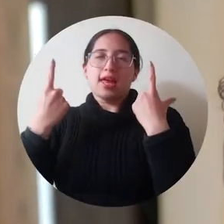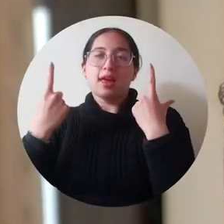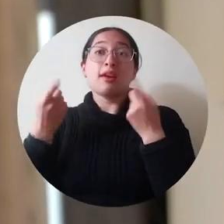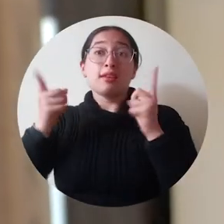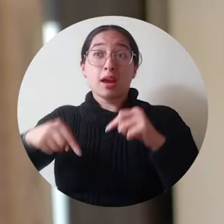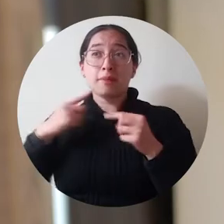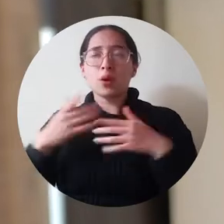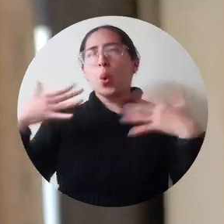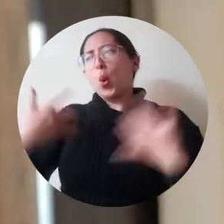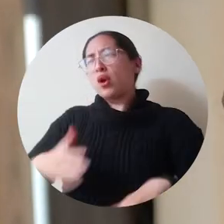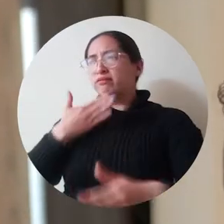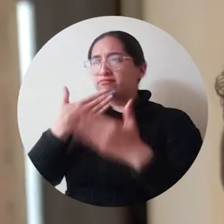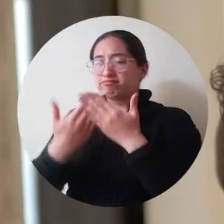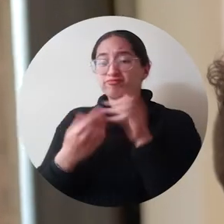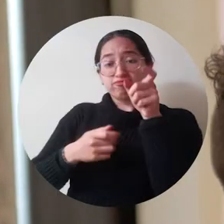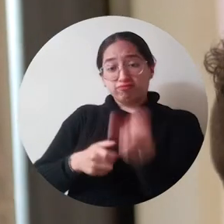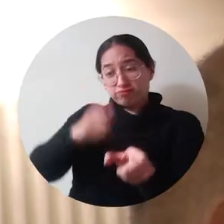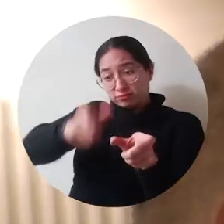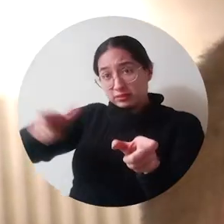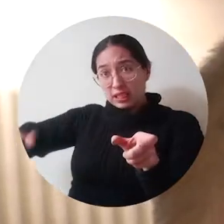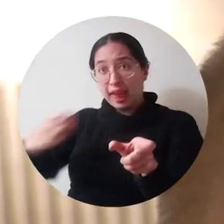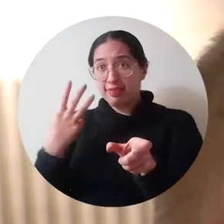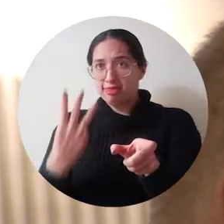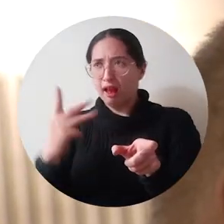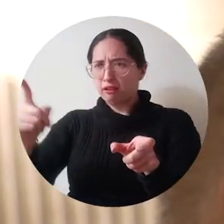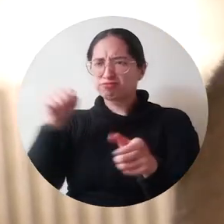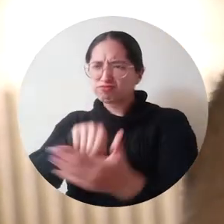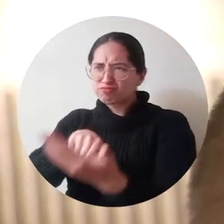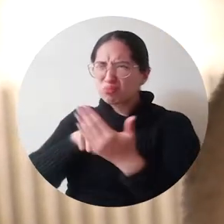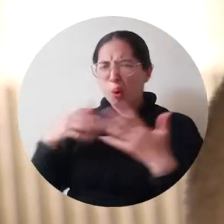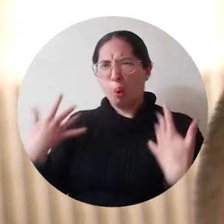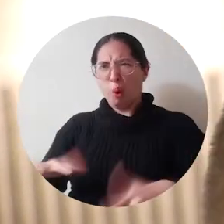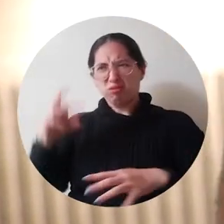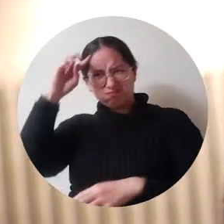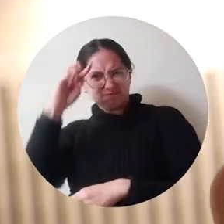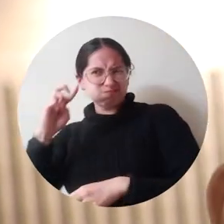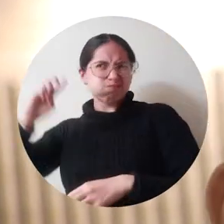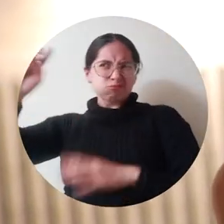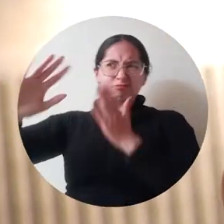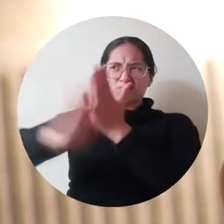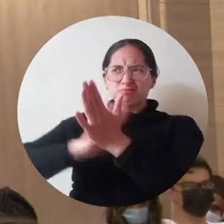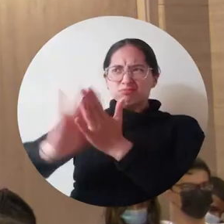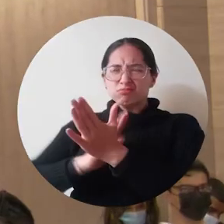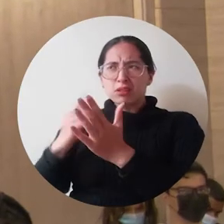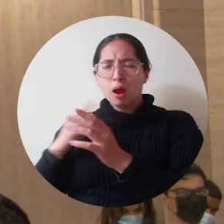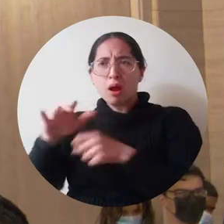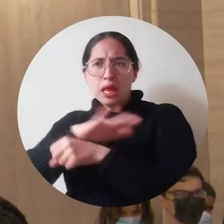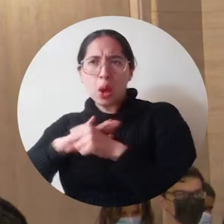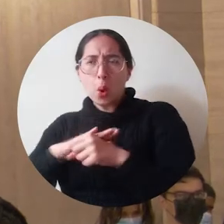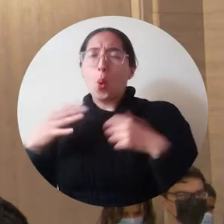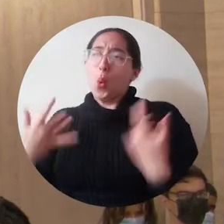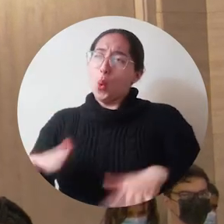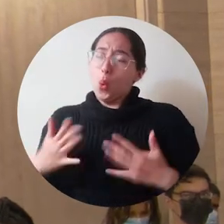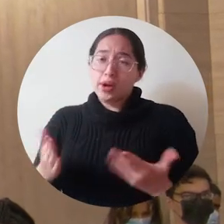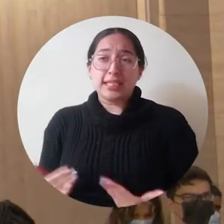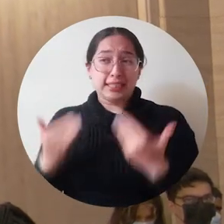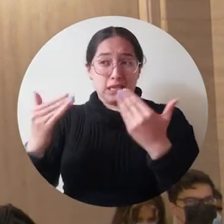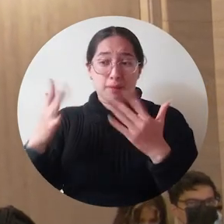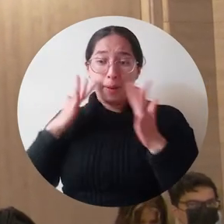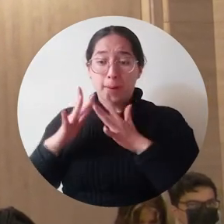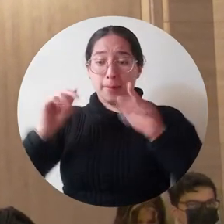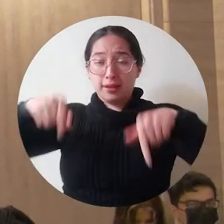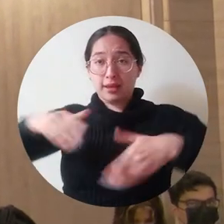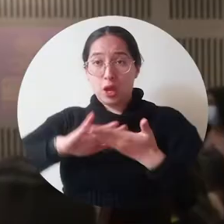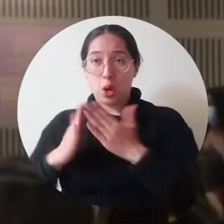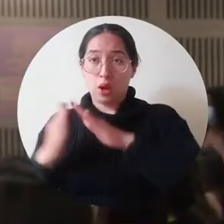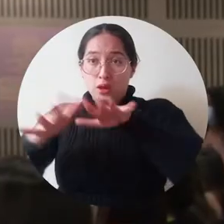Hemos recibido con gran sorpresa y mucho agrado la intervención de tres grandes académicos. Y bueno, para nuestra comunidad